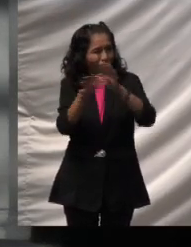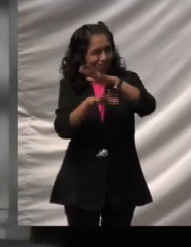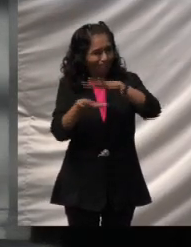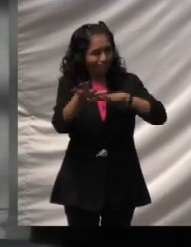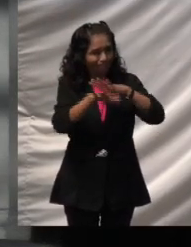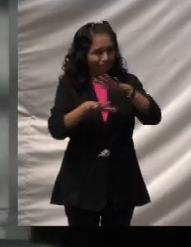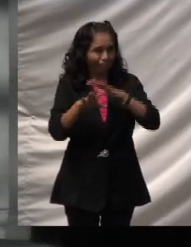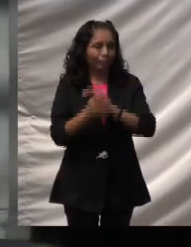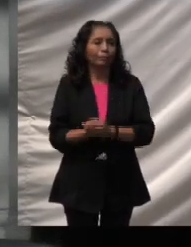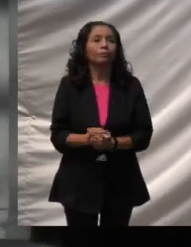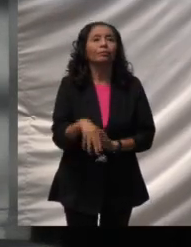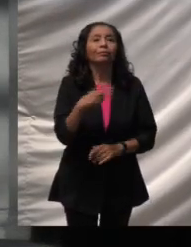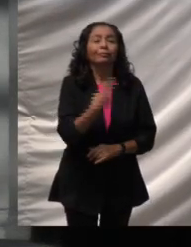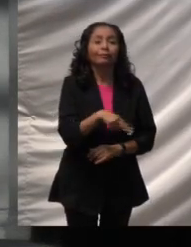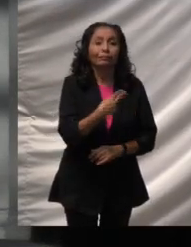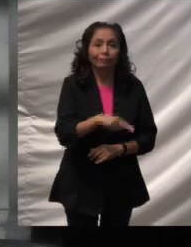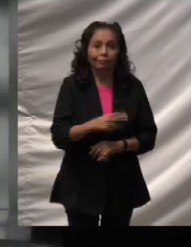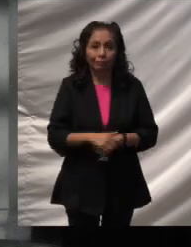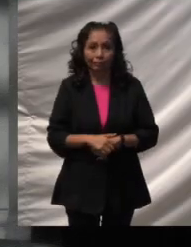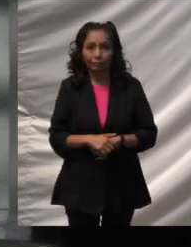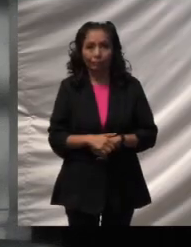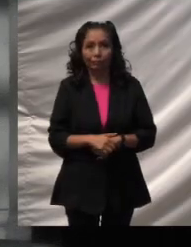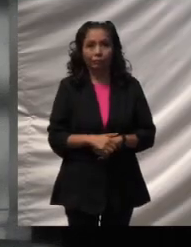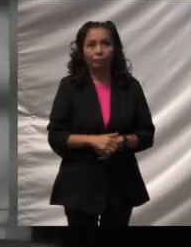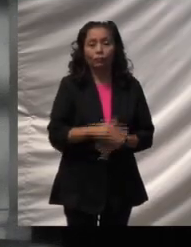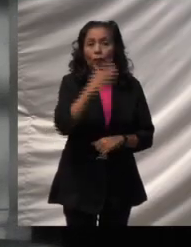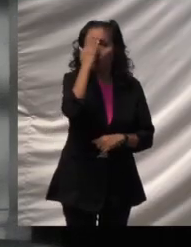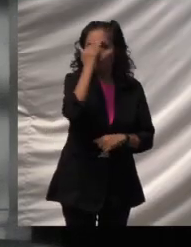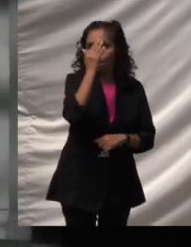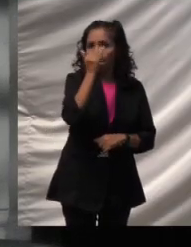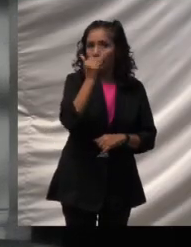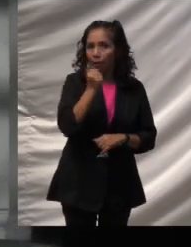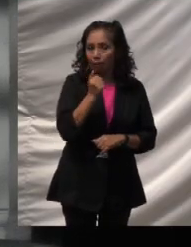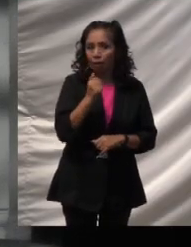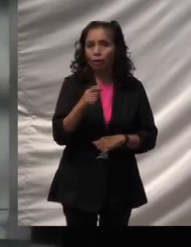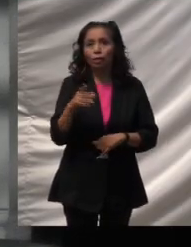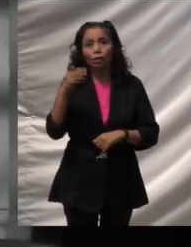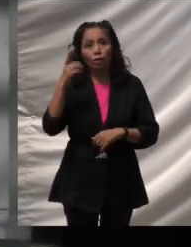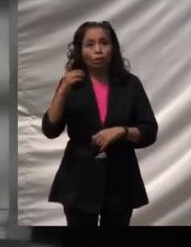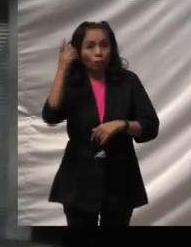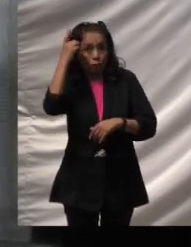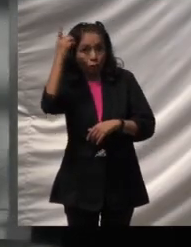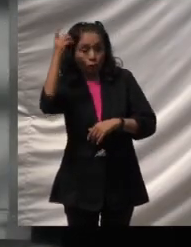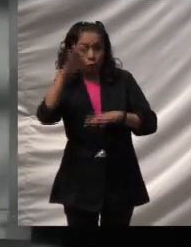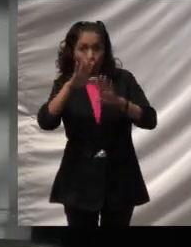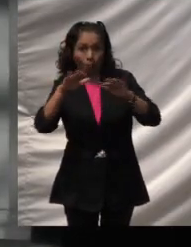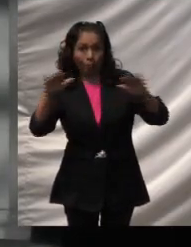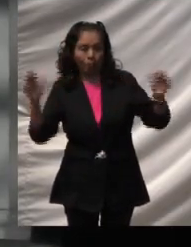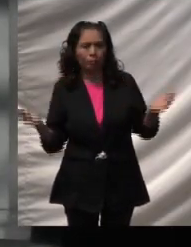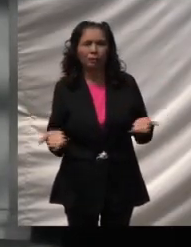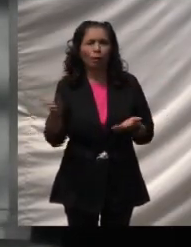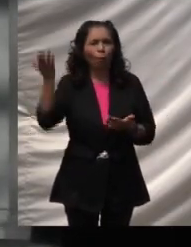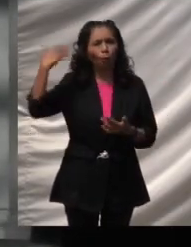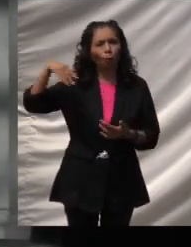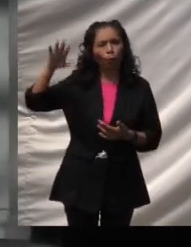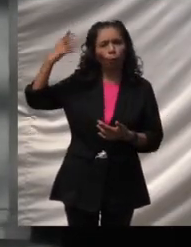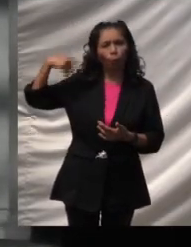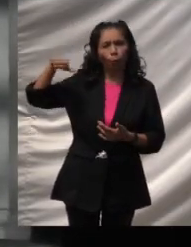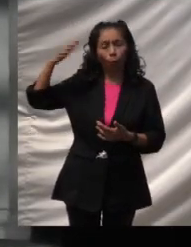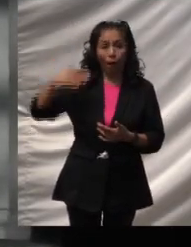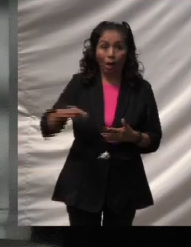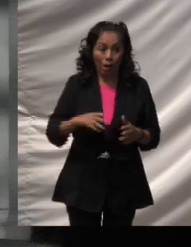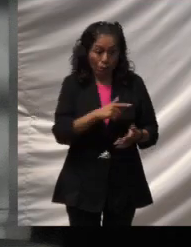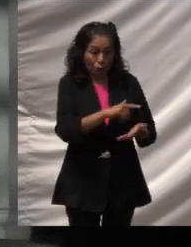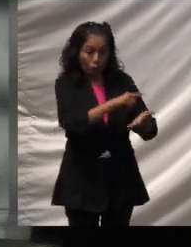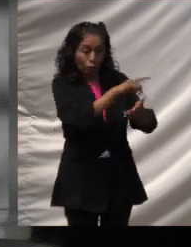Y se llama El Maya y la Diosa del Mar. Era ser una vez en un lugar del territorio de los